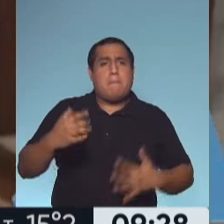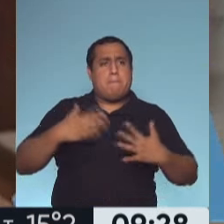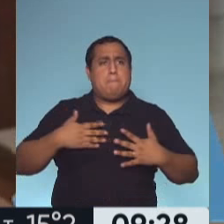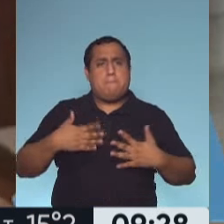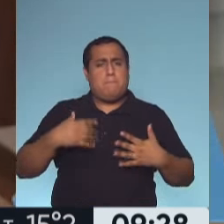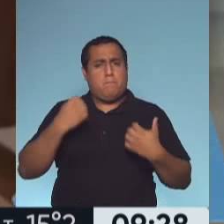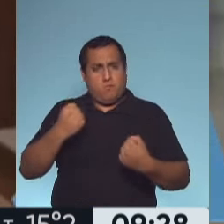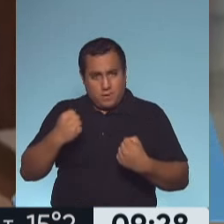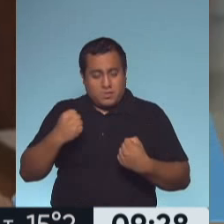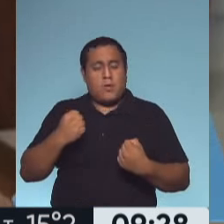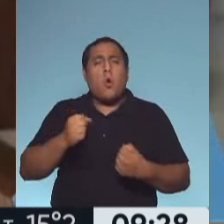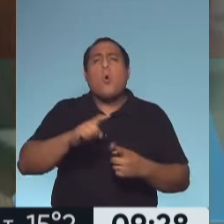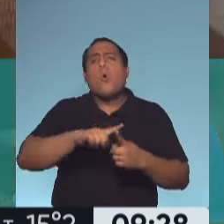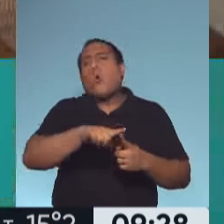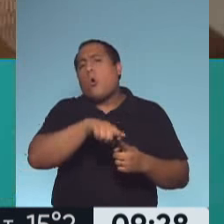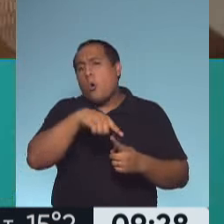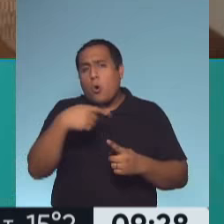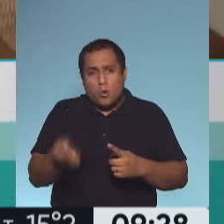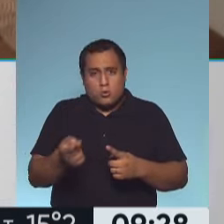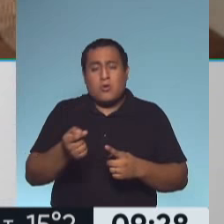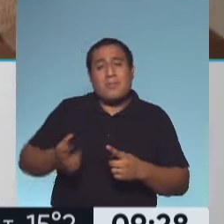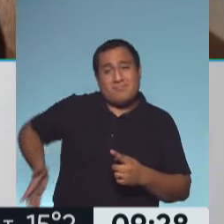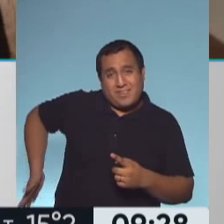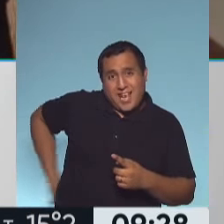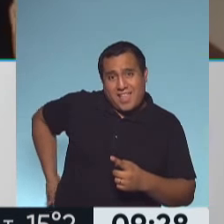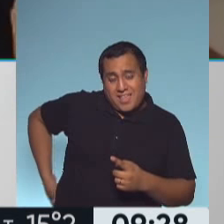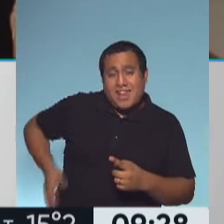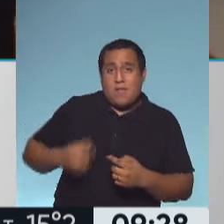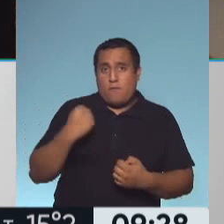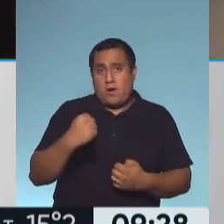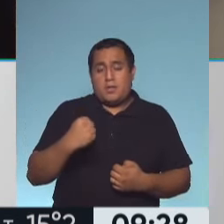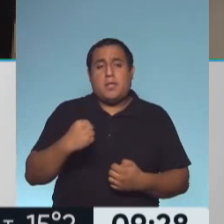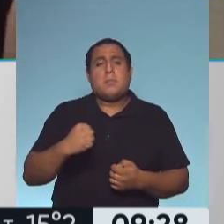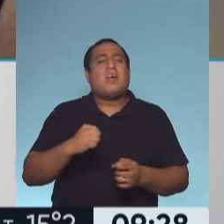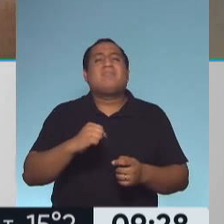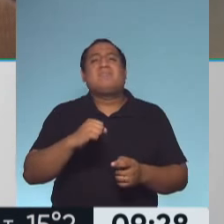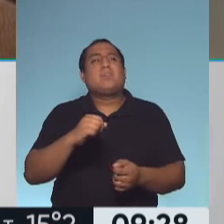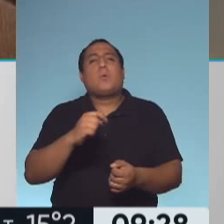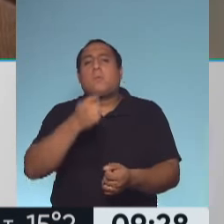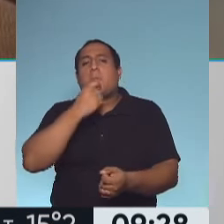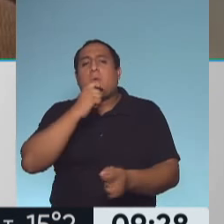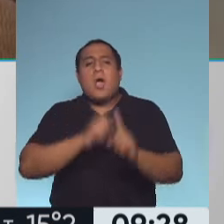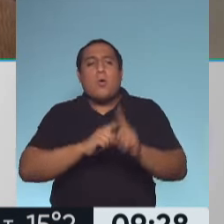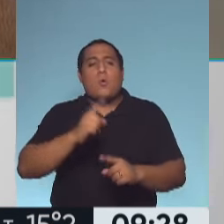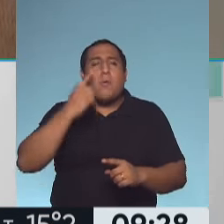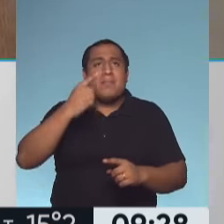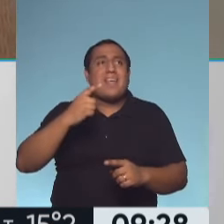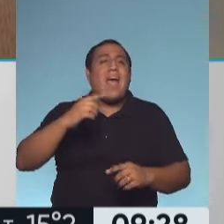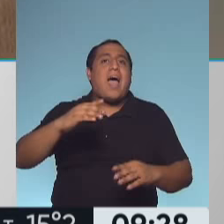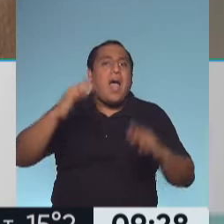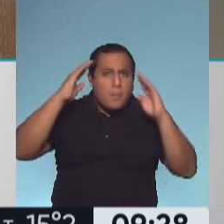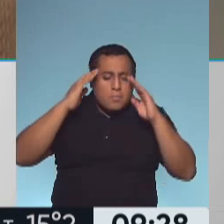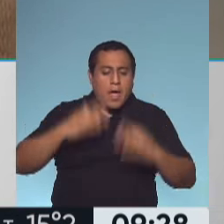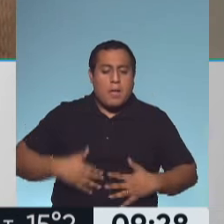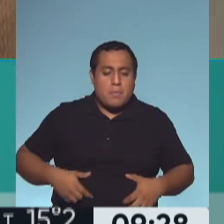en el psoas ciliaco, que es el músculo que flexiona la cadera. Nosotros estamos acostumbrados a ver los abdominales trabajados así, pero los